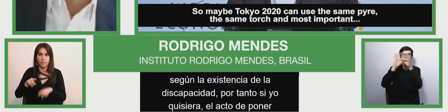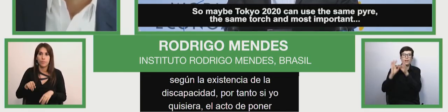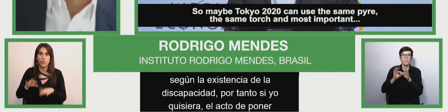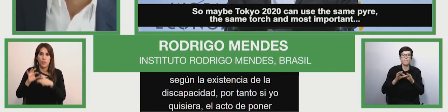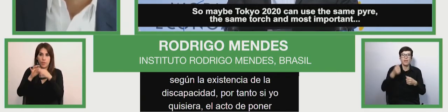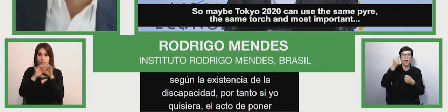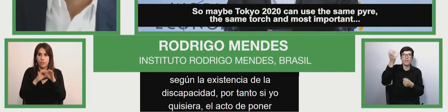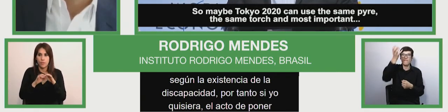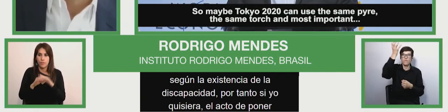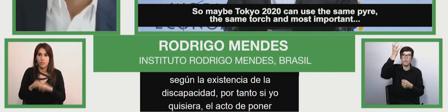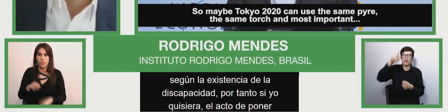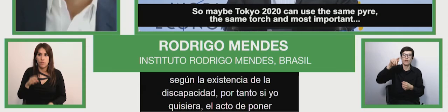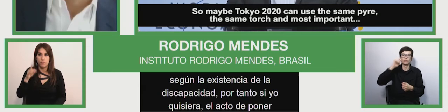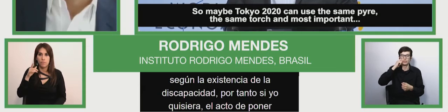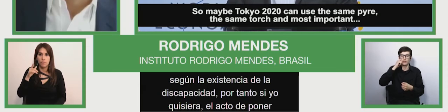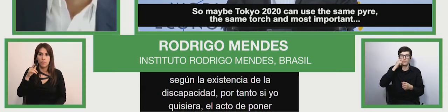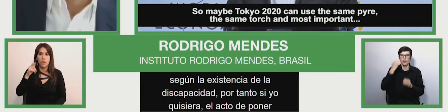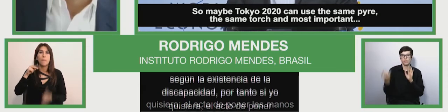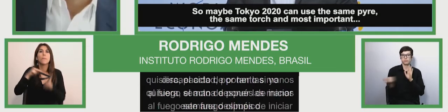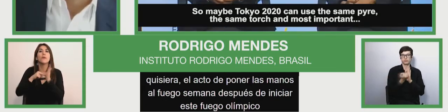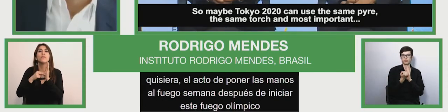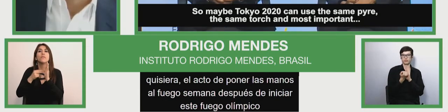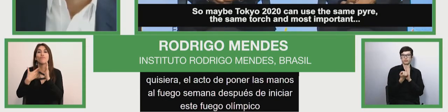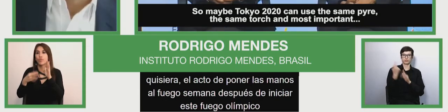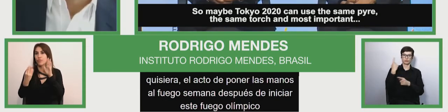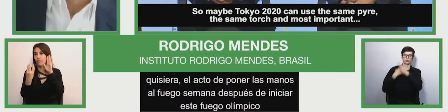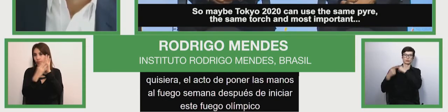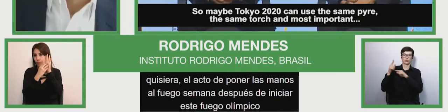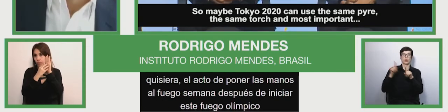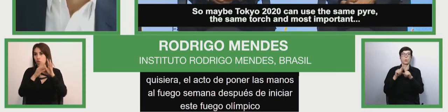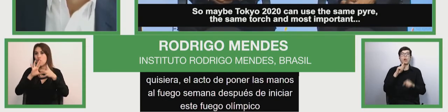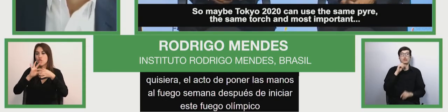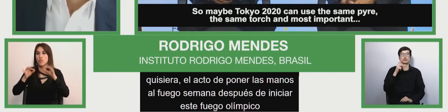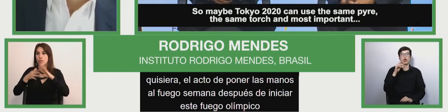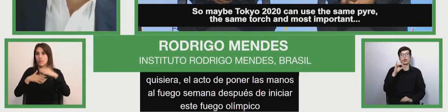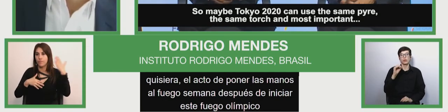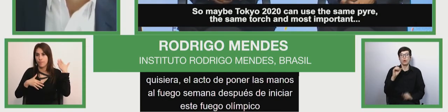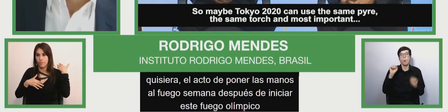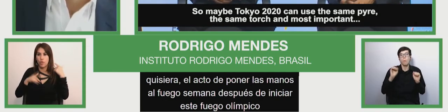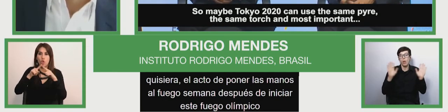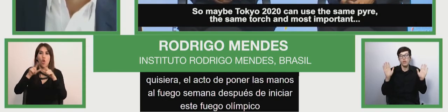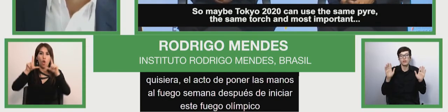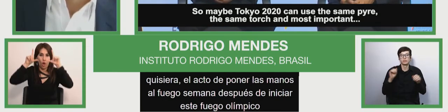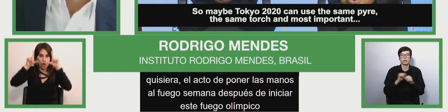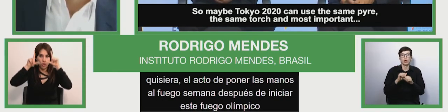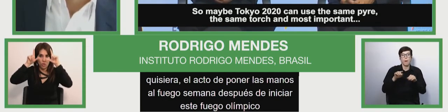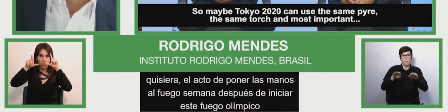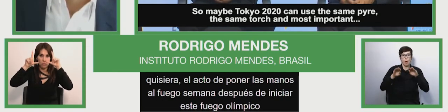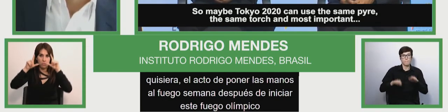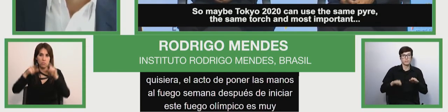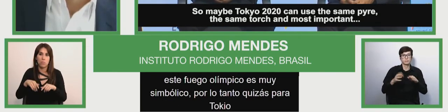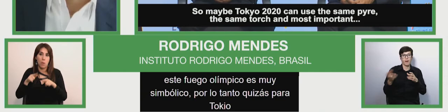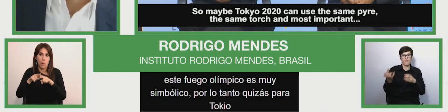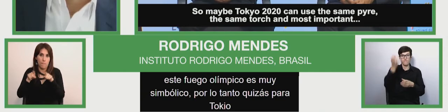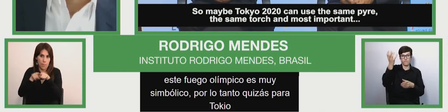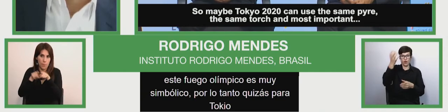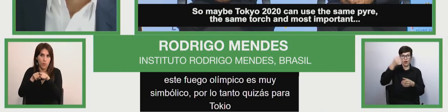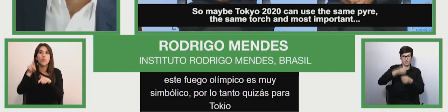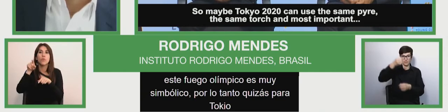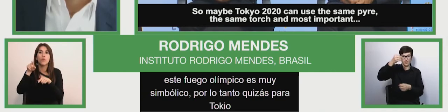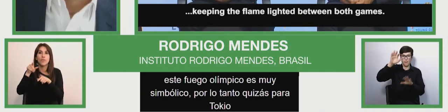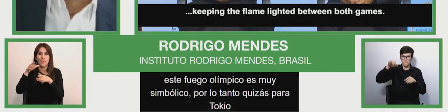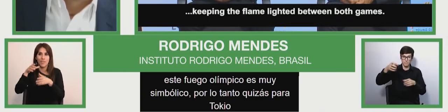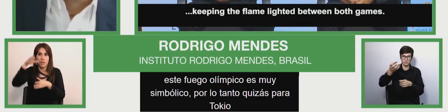por lo tanto quizás para Tokio el 2020 se puede usar como la misma fogata la misma